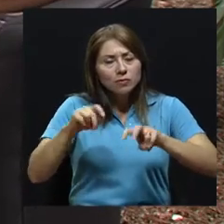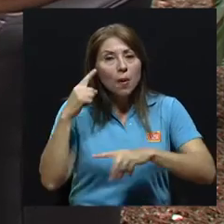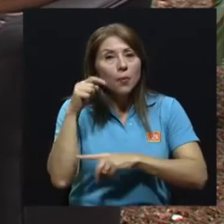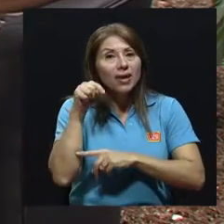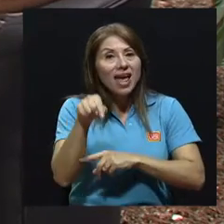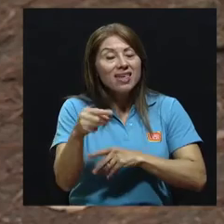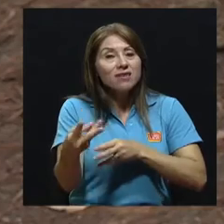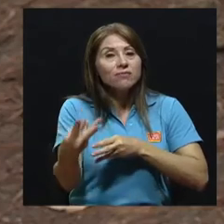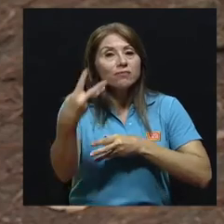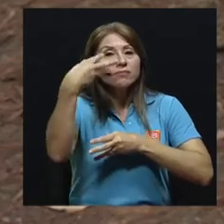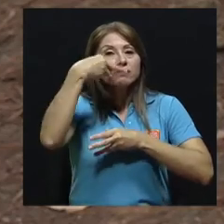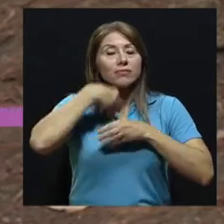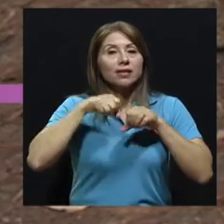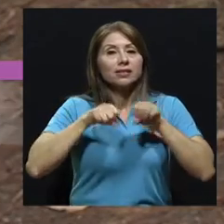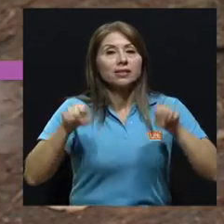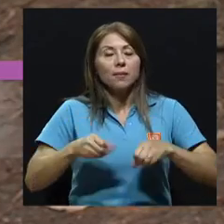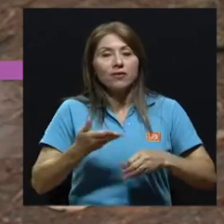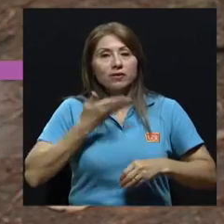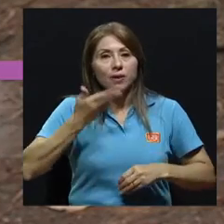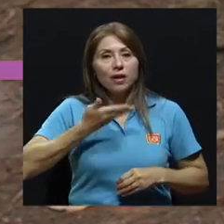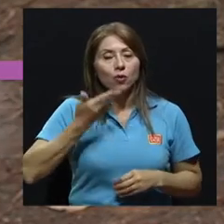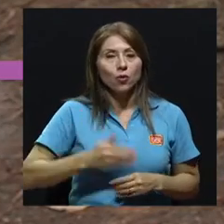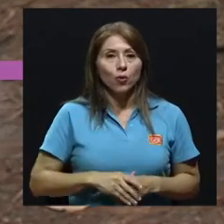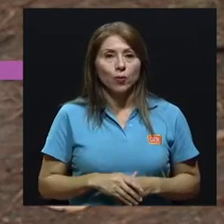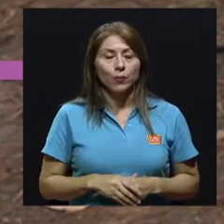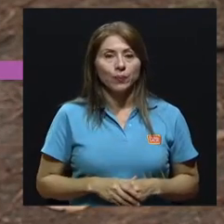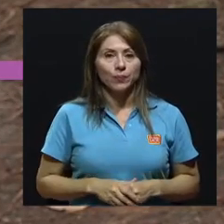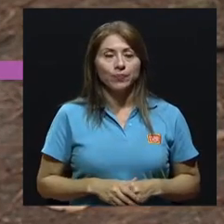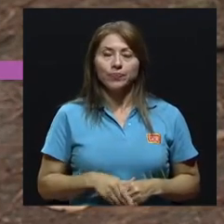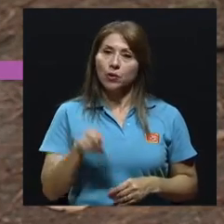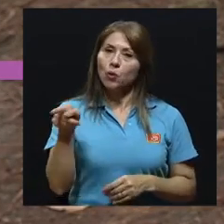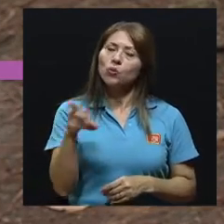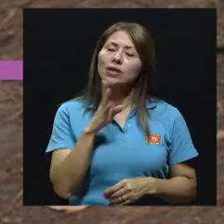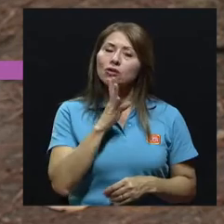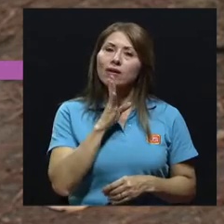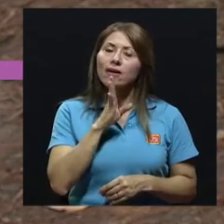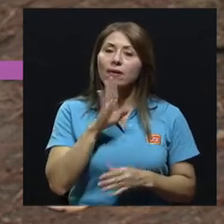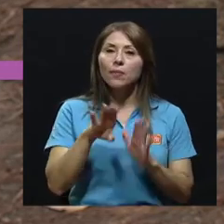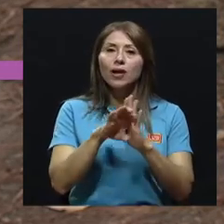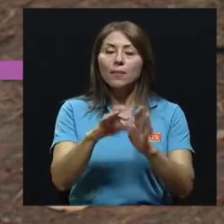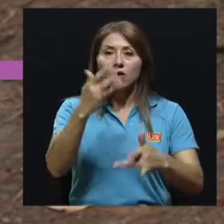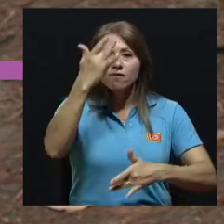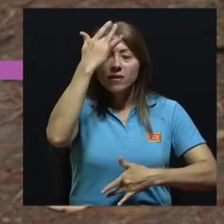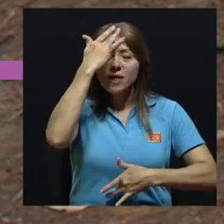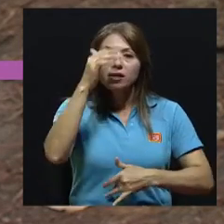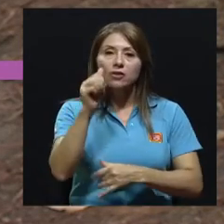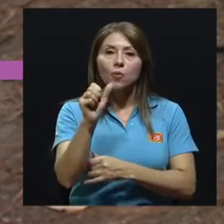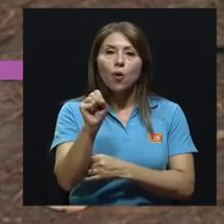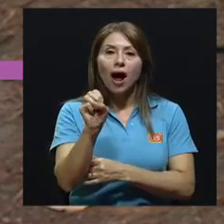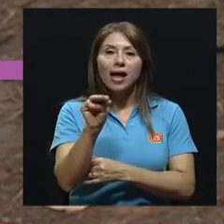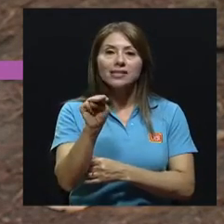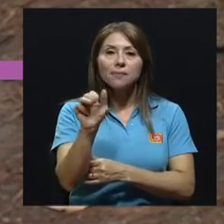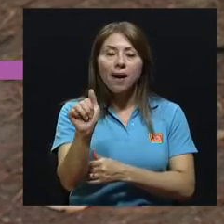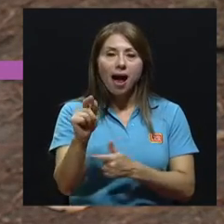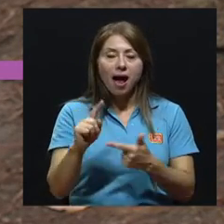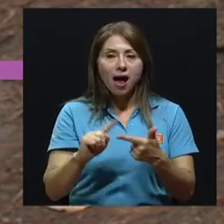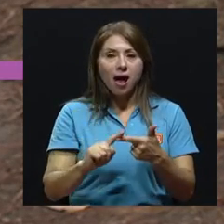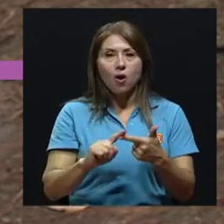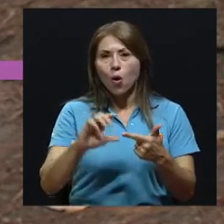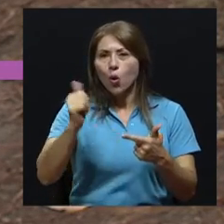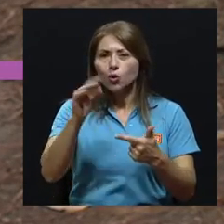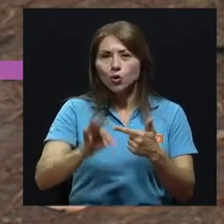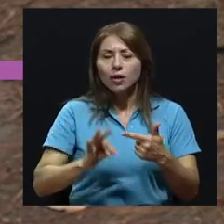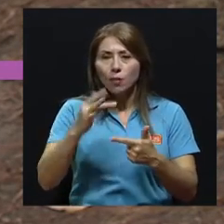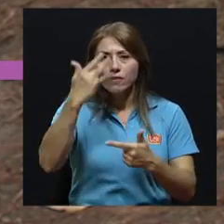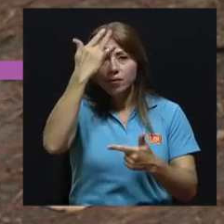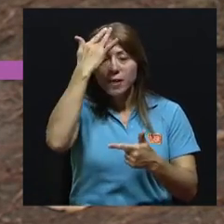respiratorio. Hablábamos en el bloque anterior de esta conversación, Félix, usted nos mencionaba que, por ejemplo, enfermedades como el asma, otro tipo de enfermedades,